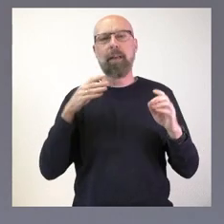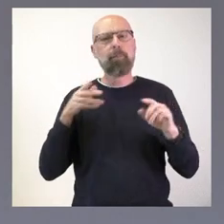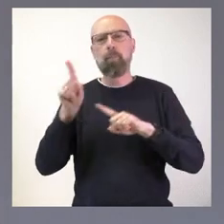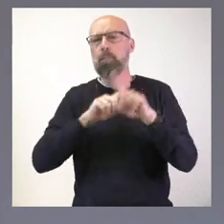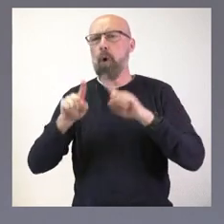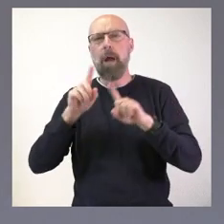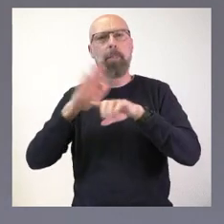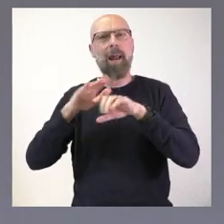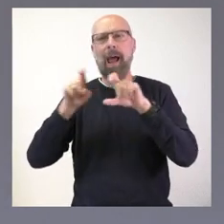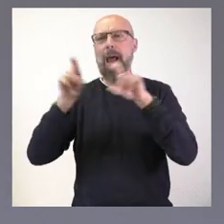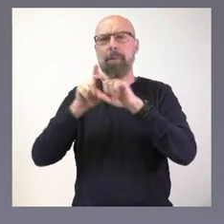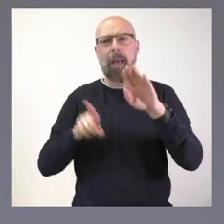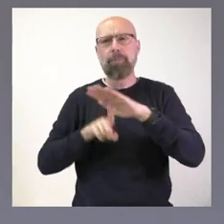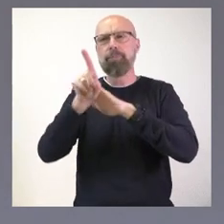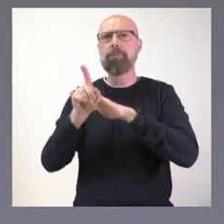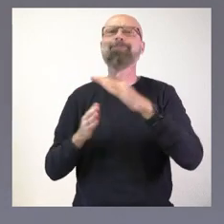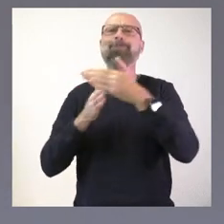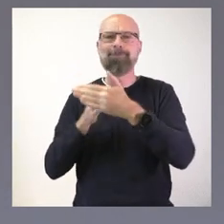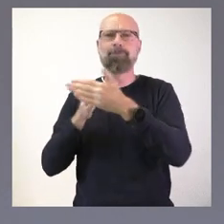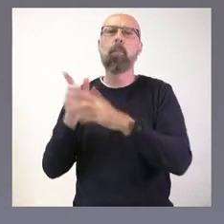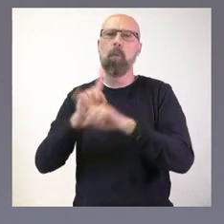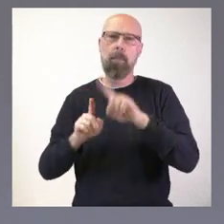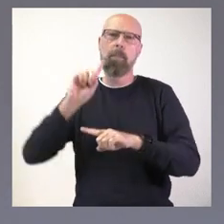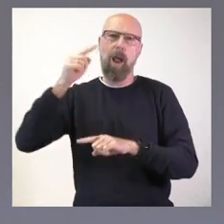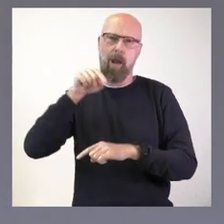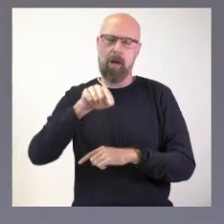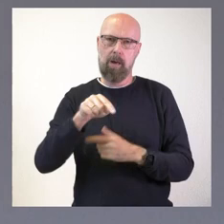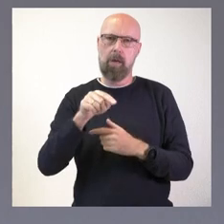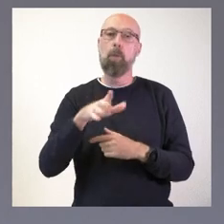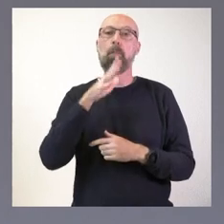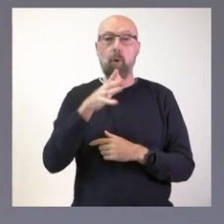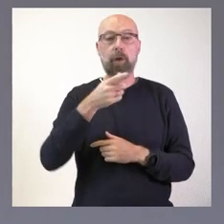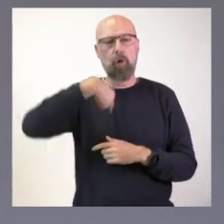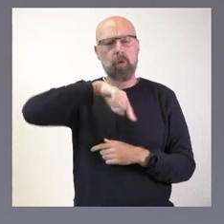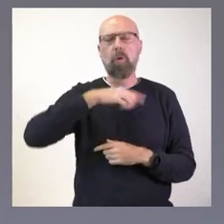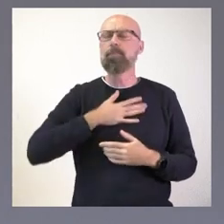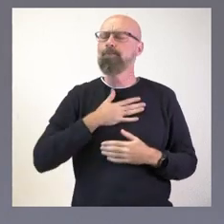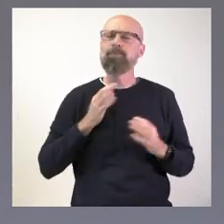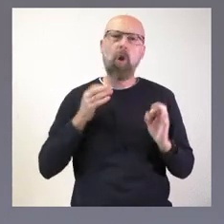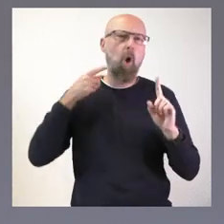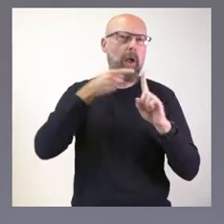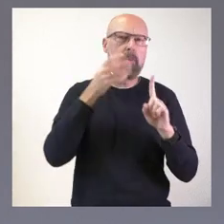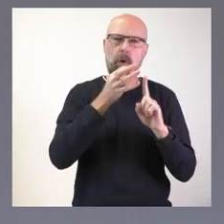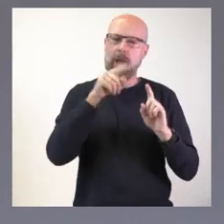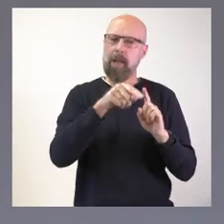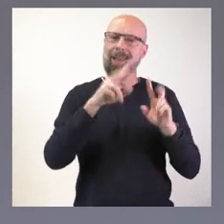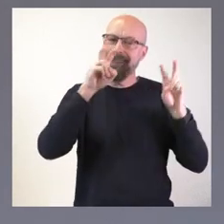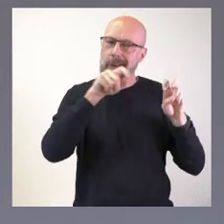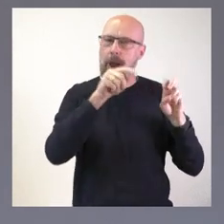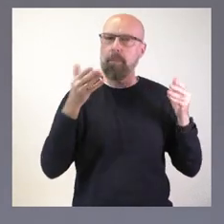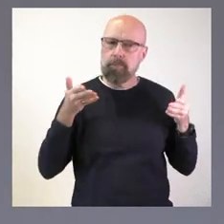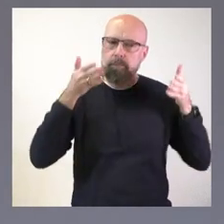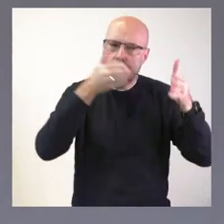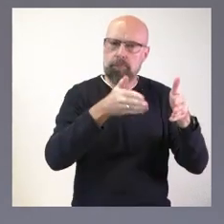empresas y, por tanto, nosotros, como ya he anticipado, nos hemos fijado como objetivo abordar este tema para generar un ordenamiento